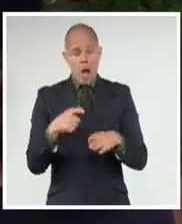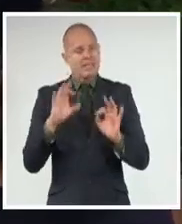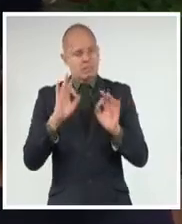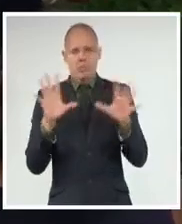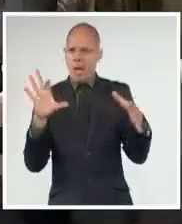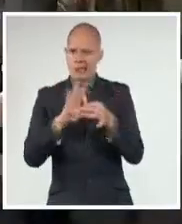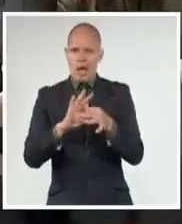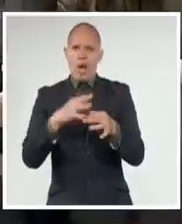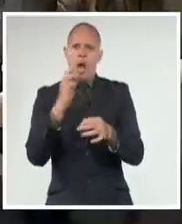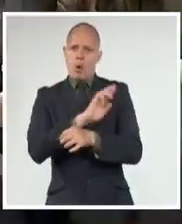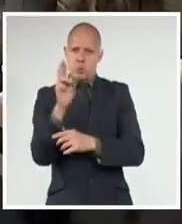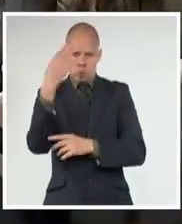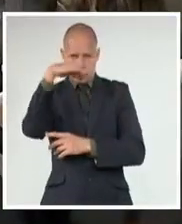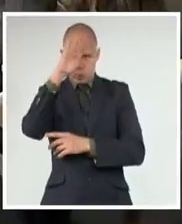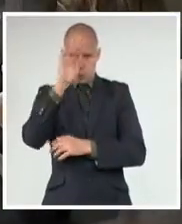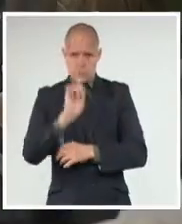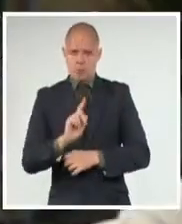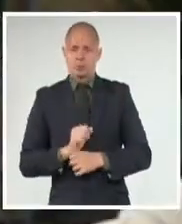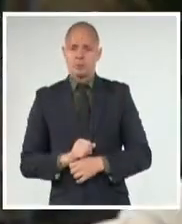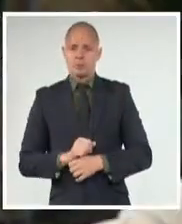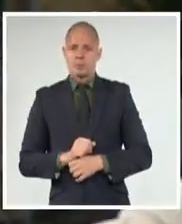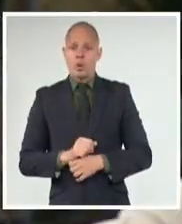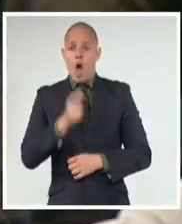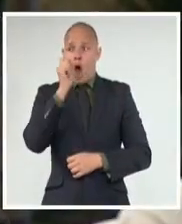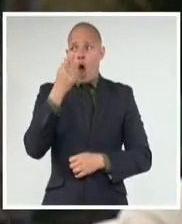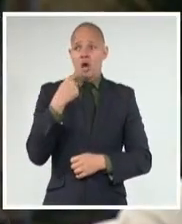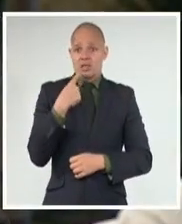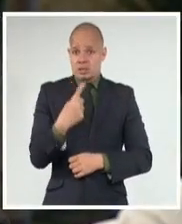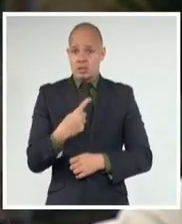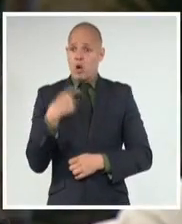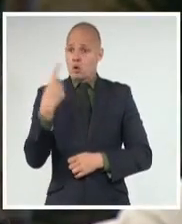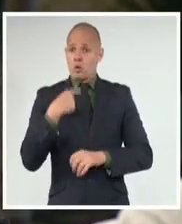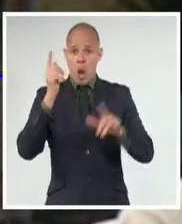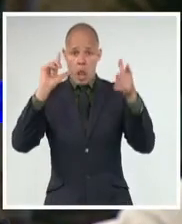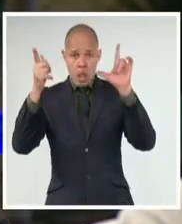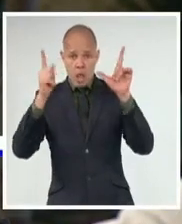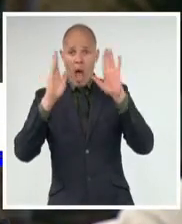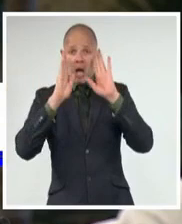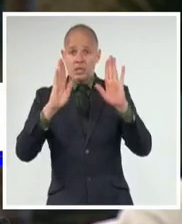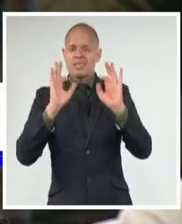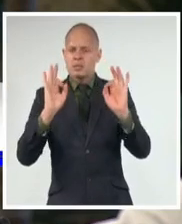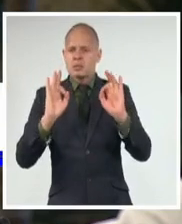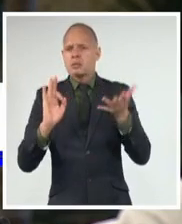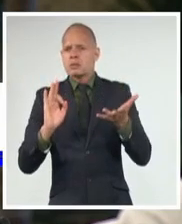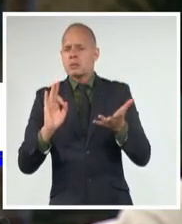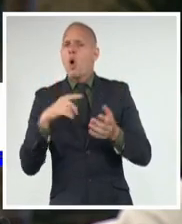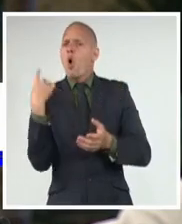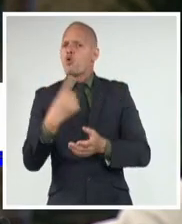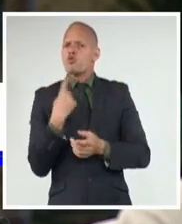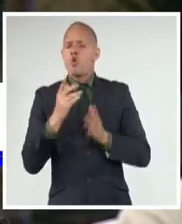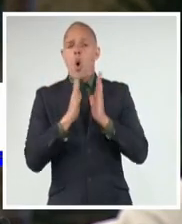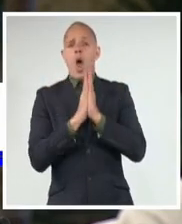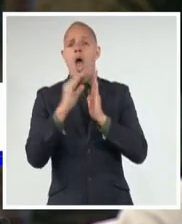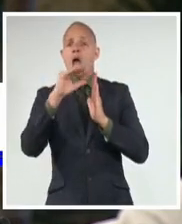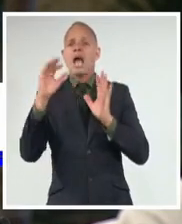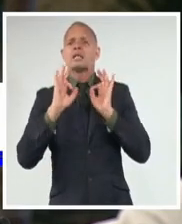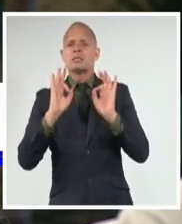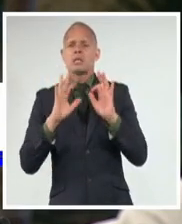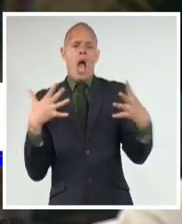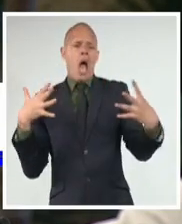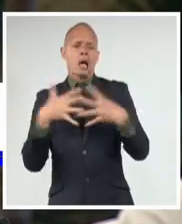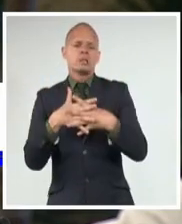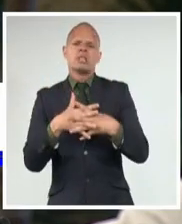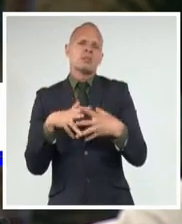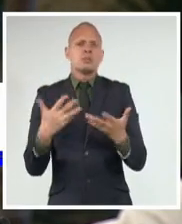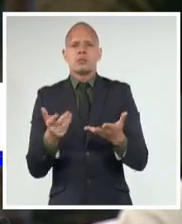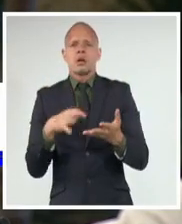con la revolución. Nuestro lema ha sido y es, unidos y unidas para servir, para servir al